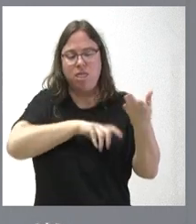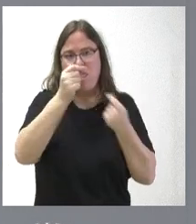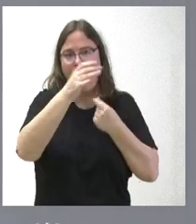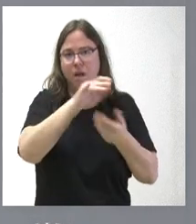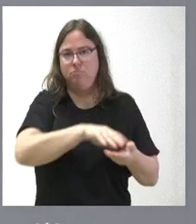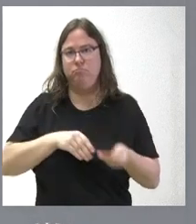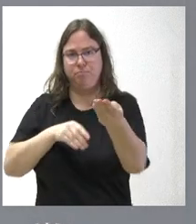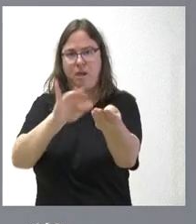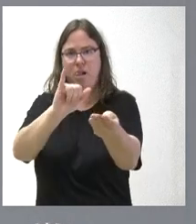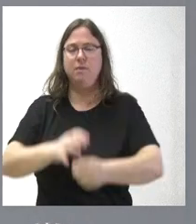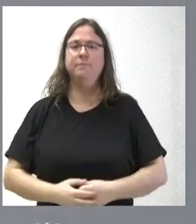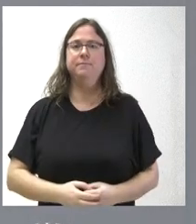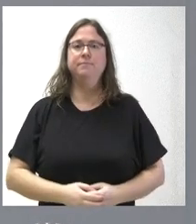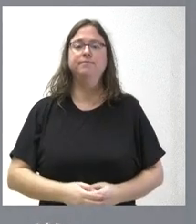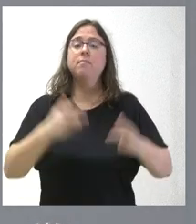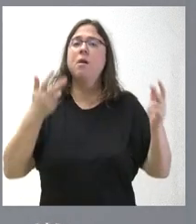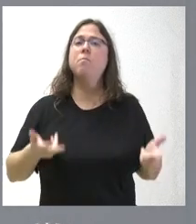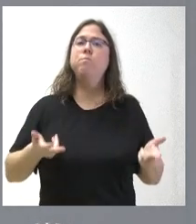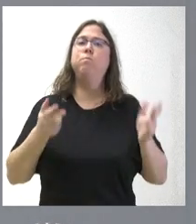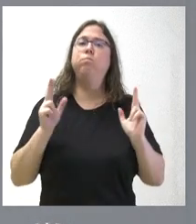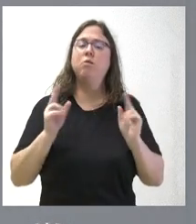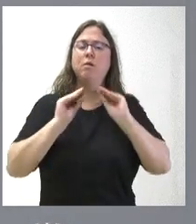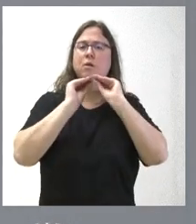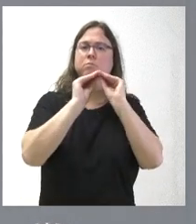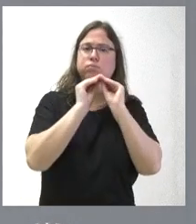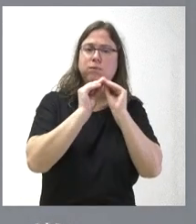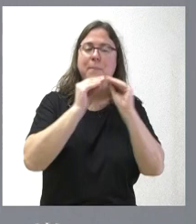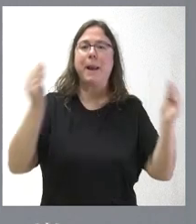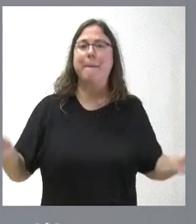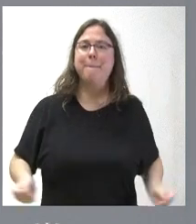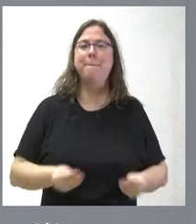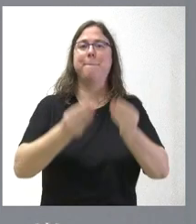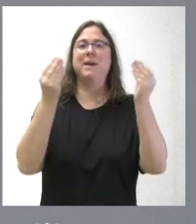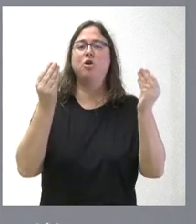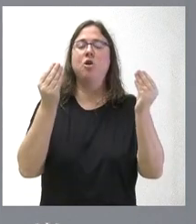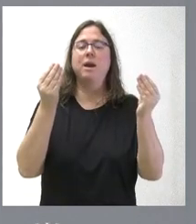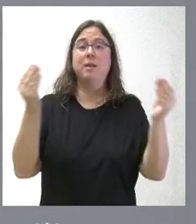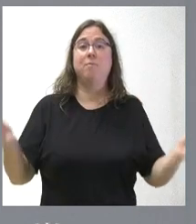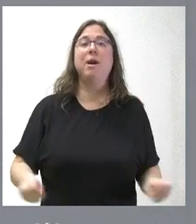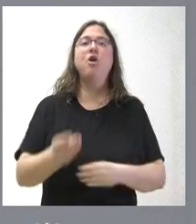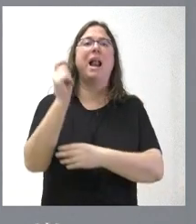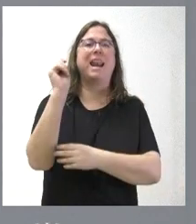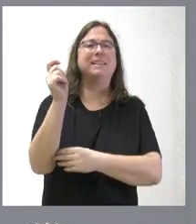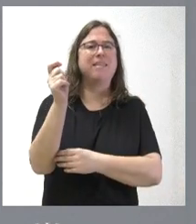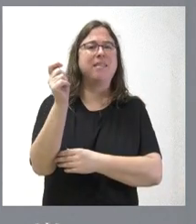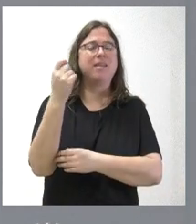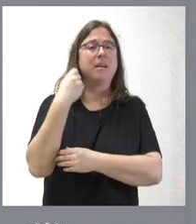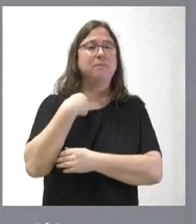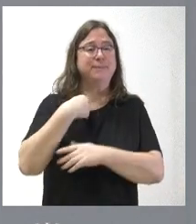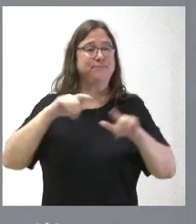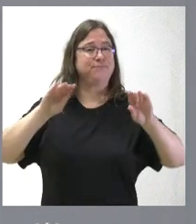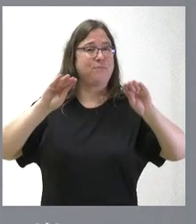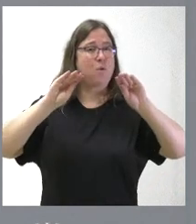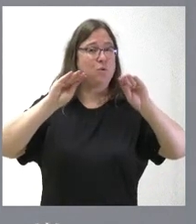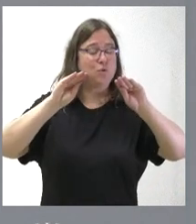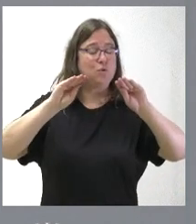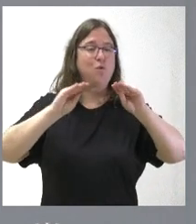documentación. Se autorizan intervenciones de mejora en la residencia del Complejo Deportivo Río Esgueva